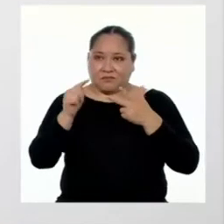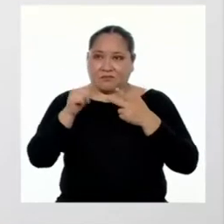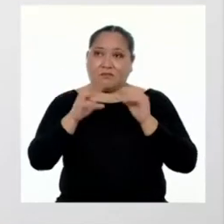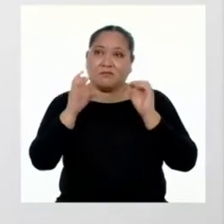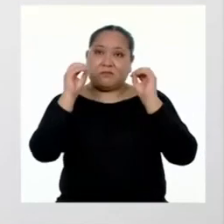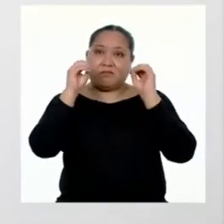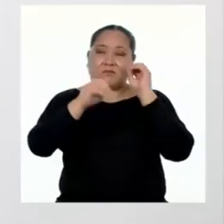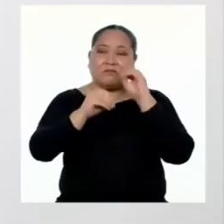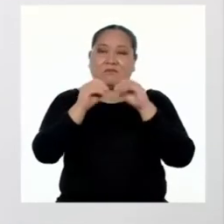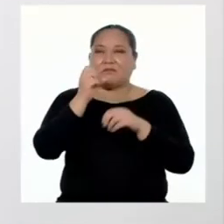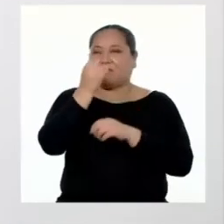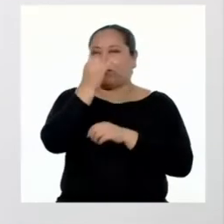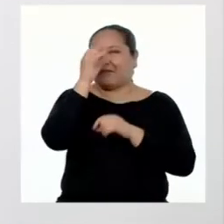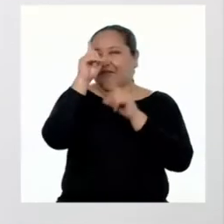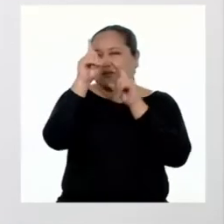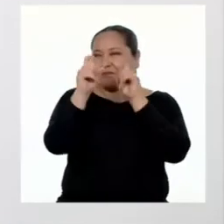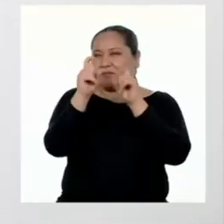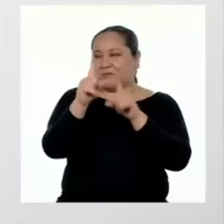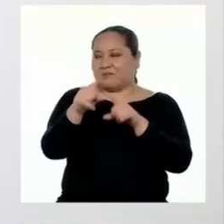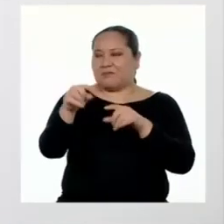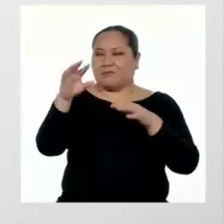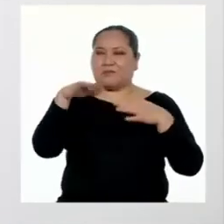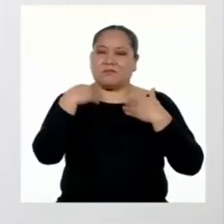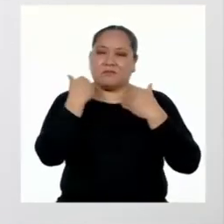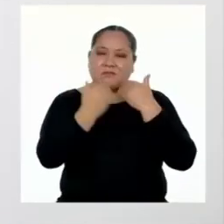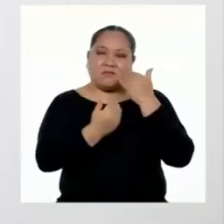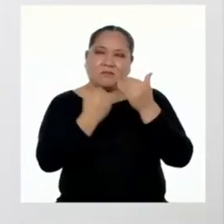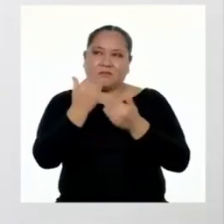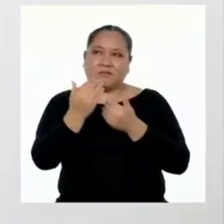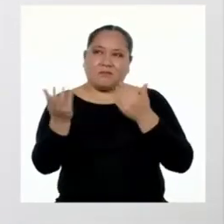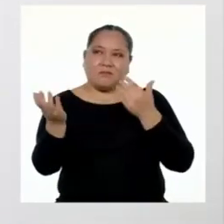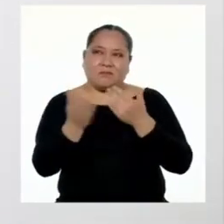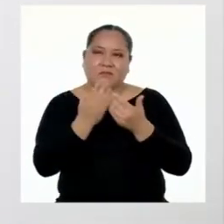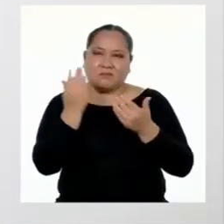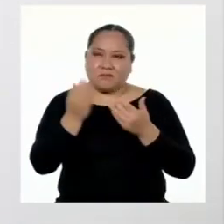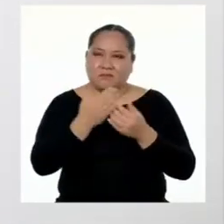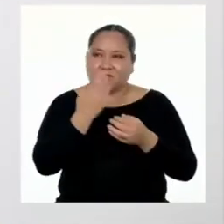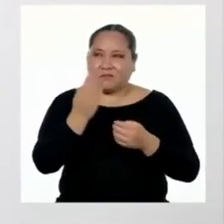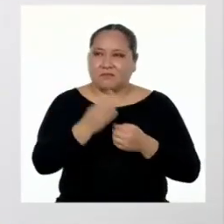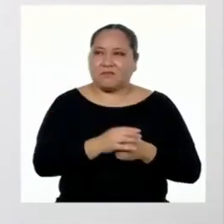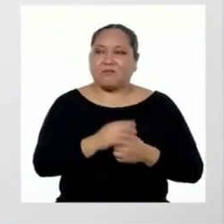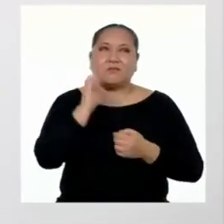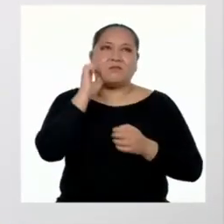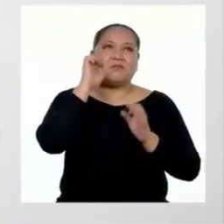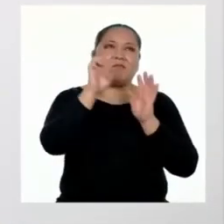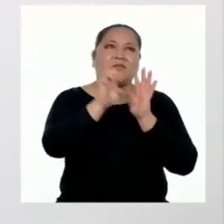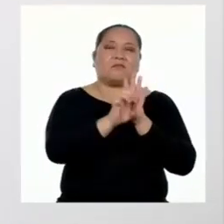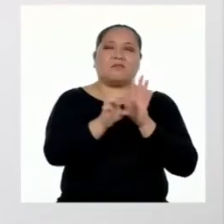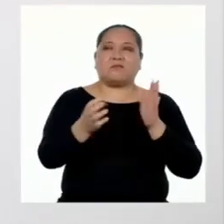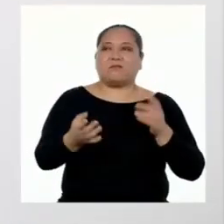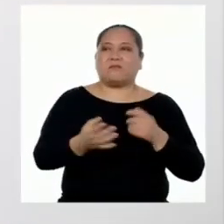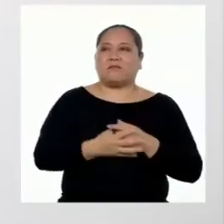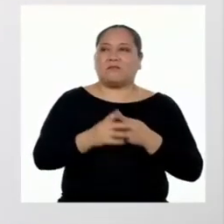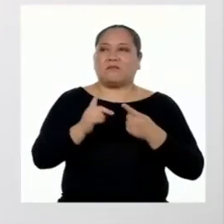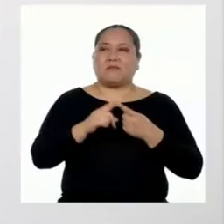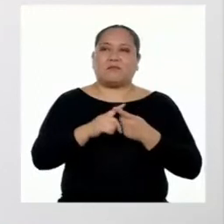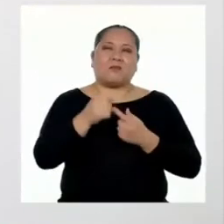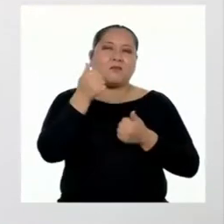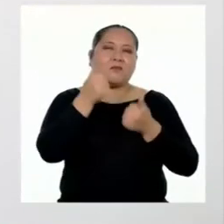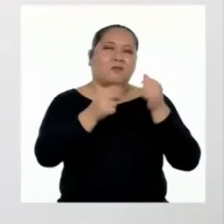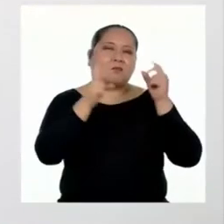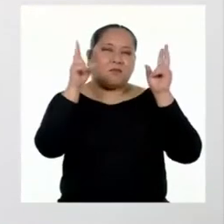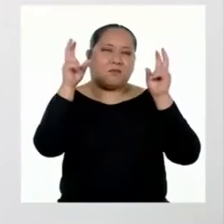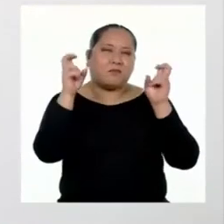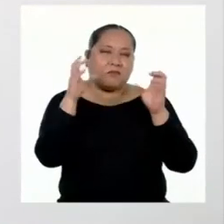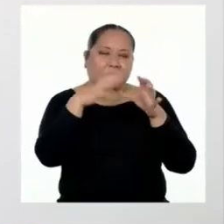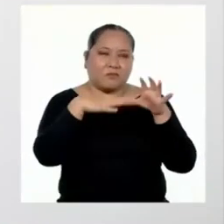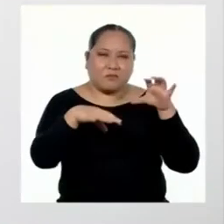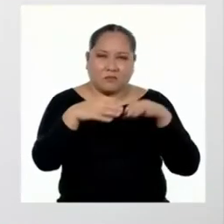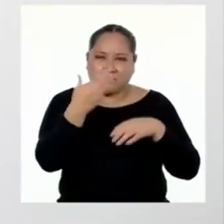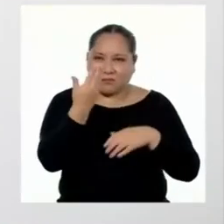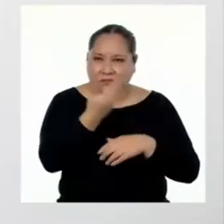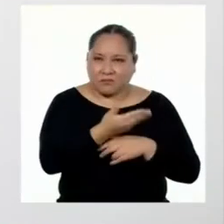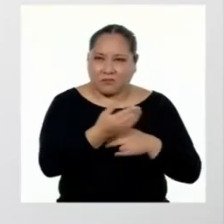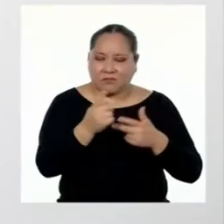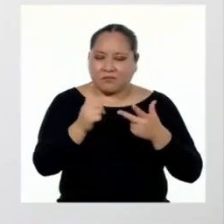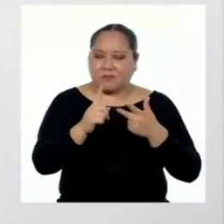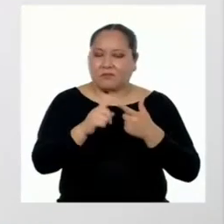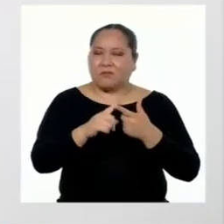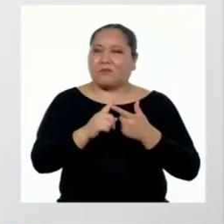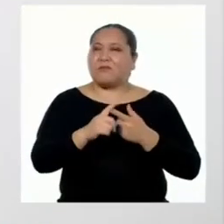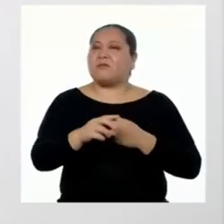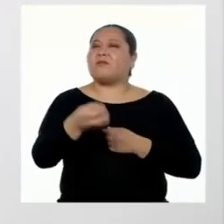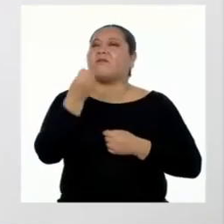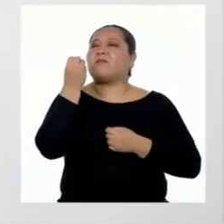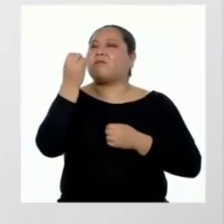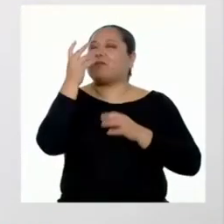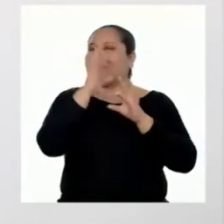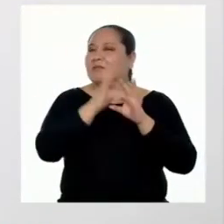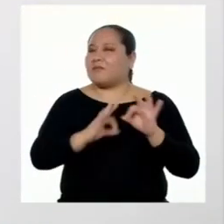Podrían plantearse algunas preguntas para que este proceso sea más sencillo. Por ejemplo, ¿qué tema voy a desarrollar? ¿Por qué